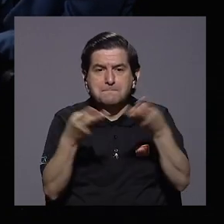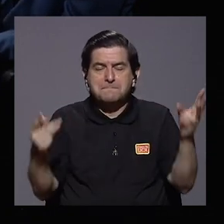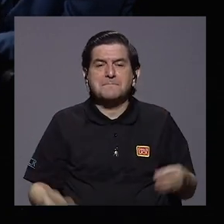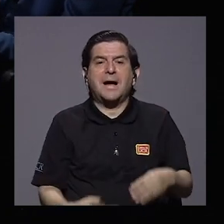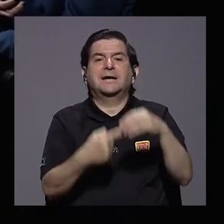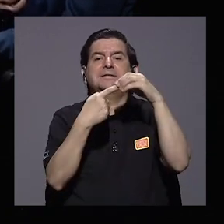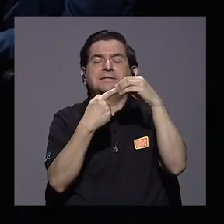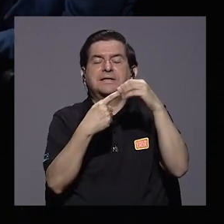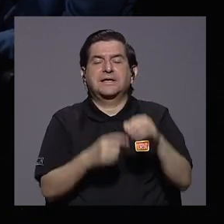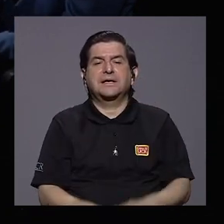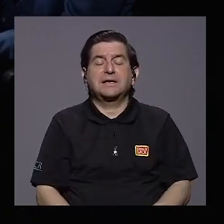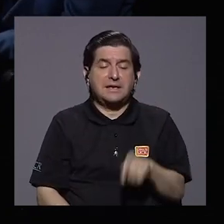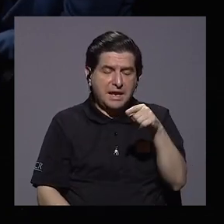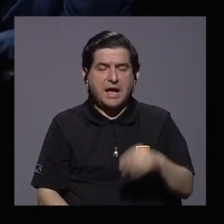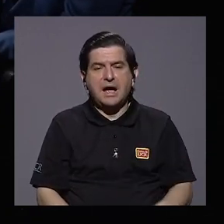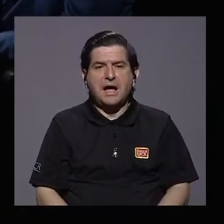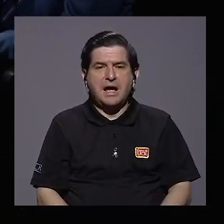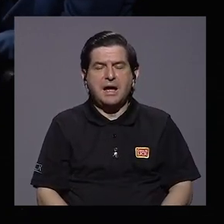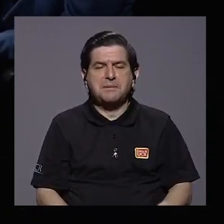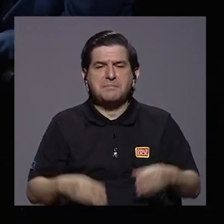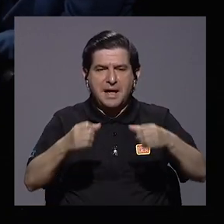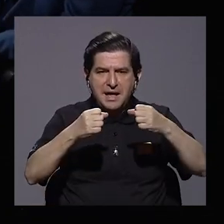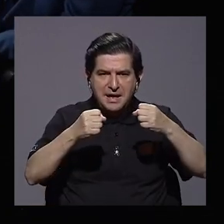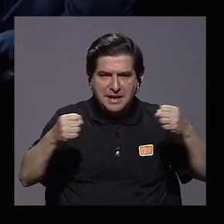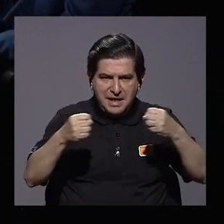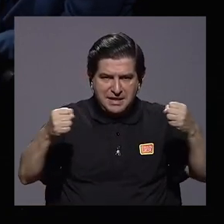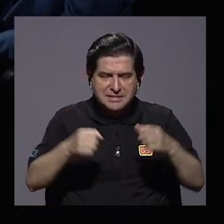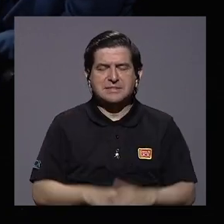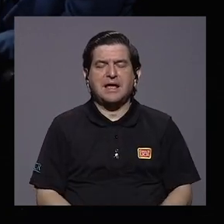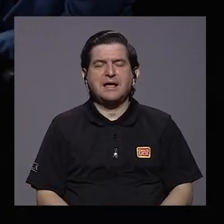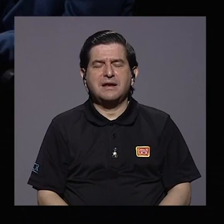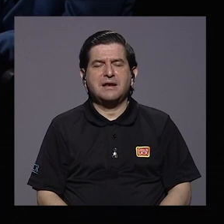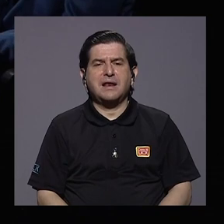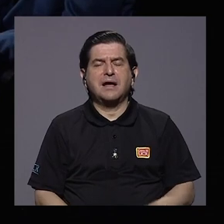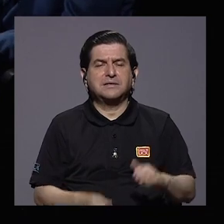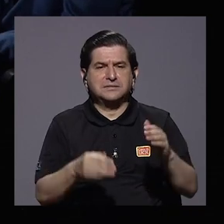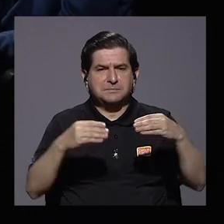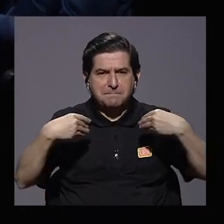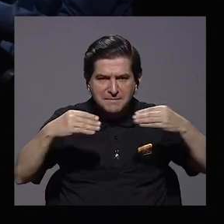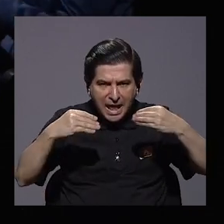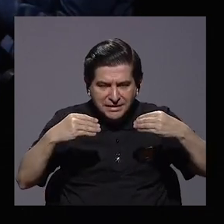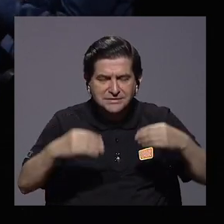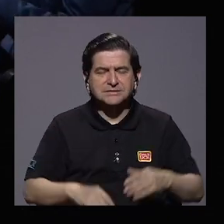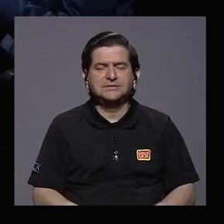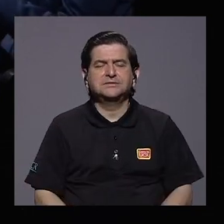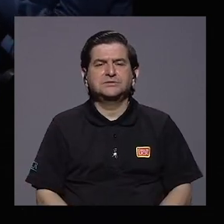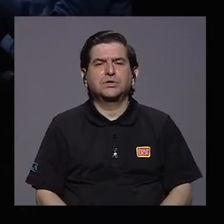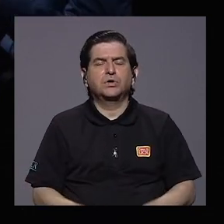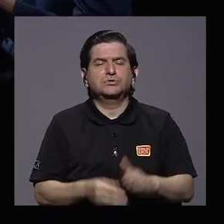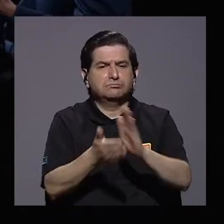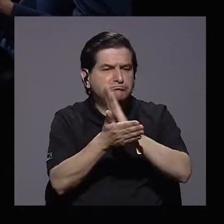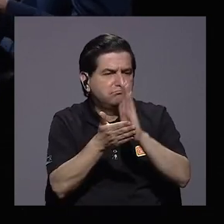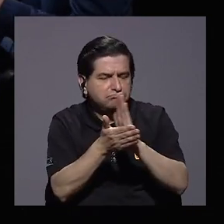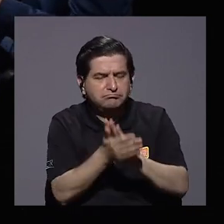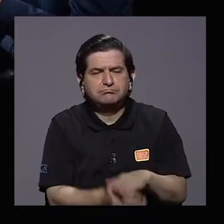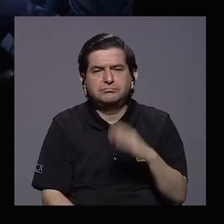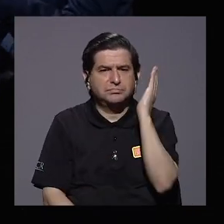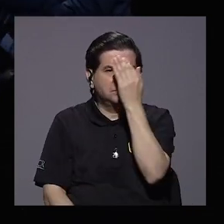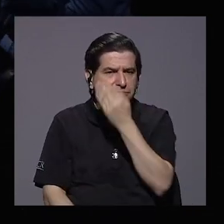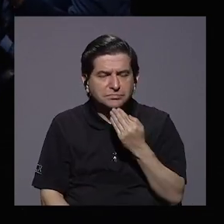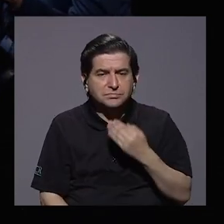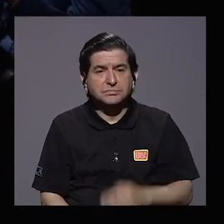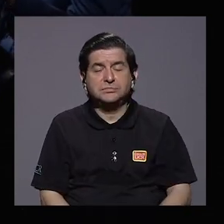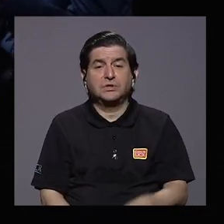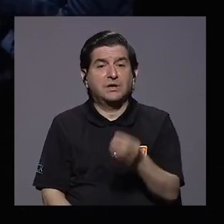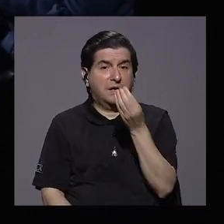una materia prima para textiles, para plástico, para zapatos, para papel, en fin, cosméticos, es un